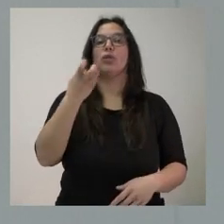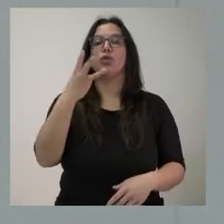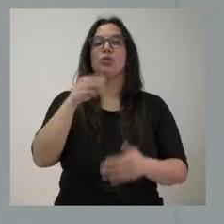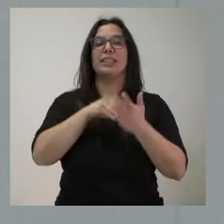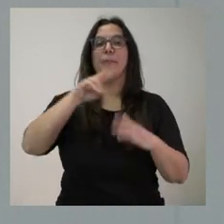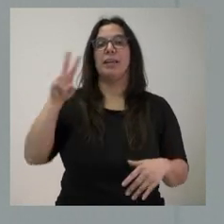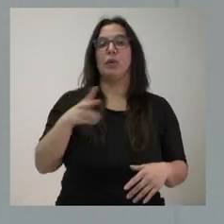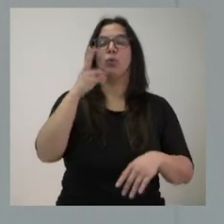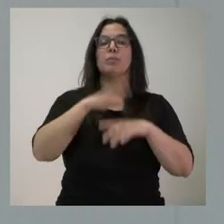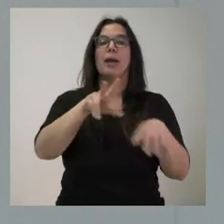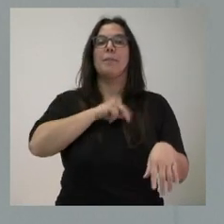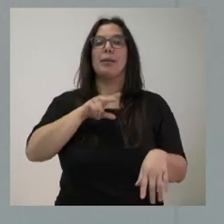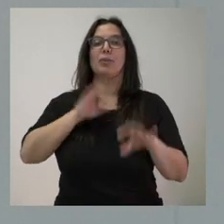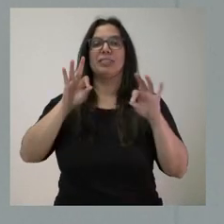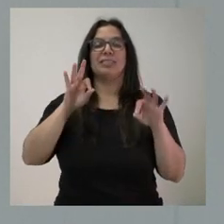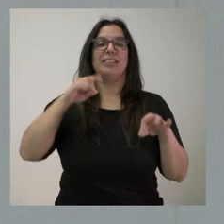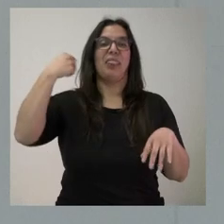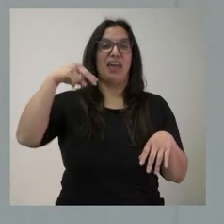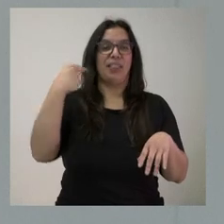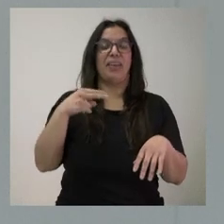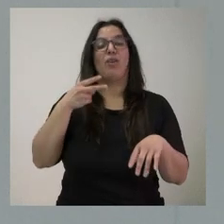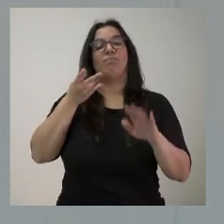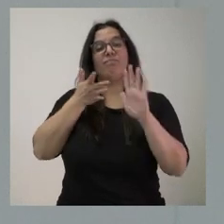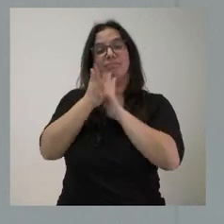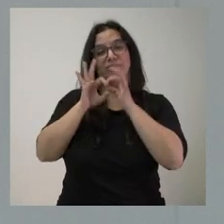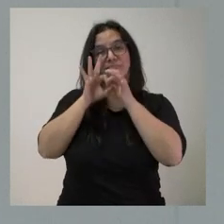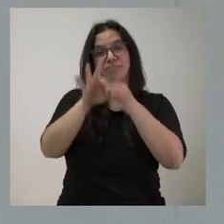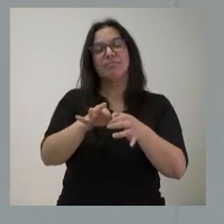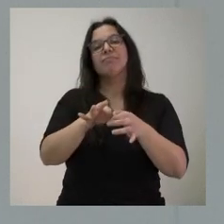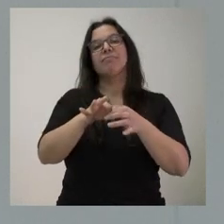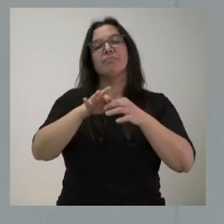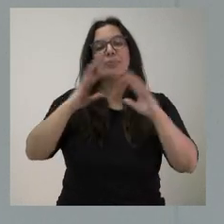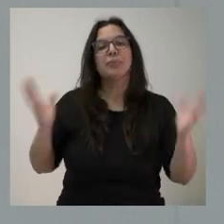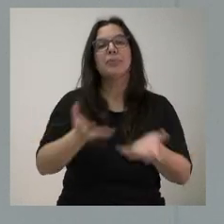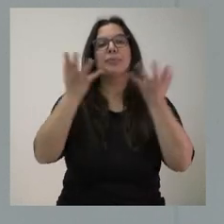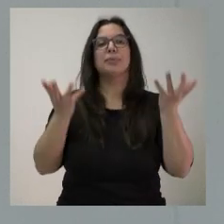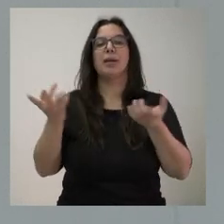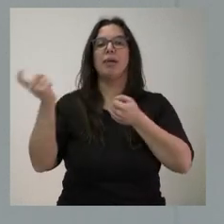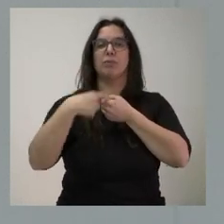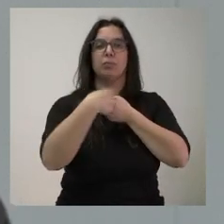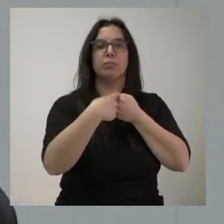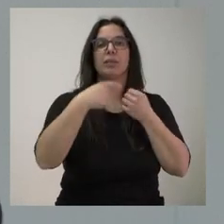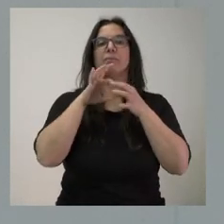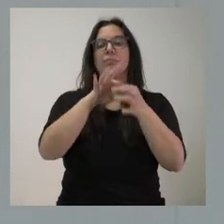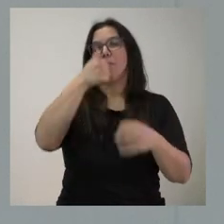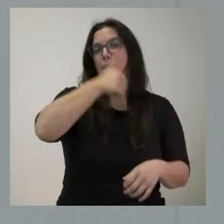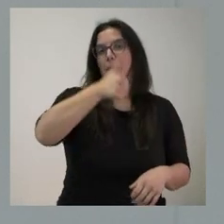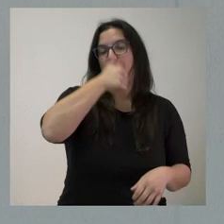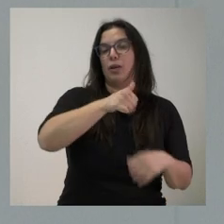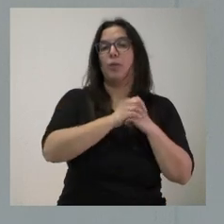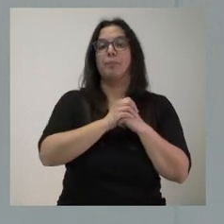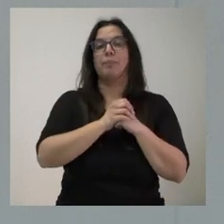.000 euros para los premios Tarcillos, con el reto de impulsar la internacionalización de este concurso vitivinícola. El concurso se celebra